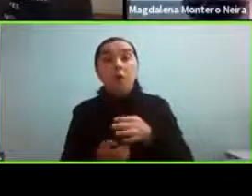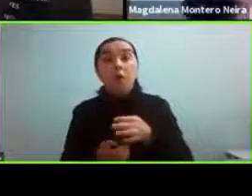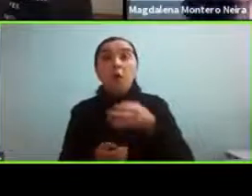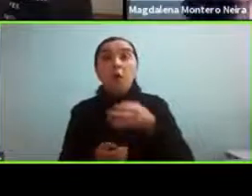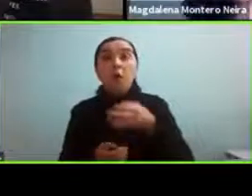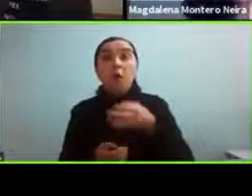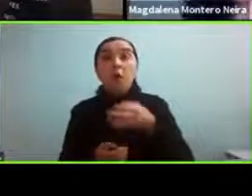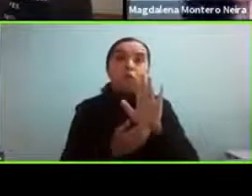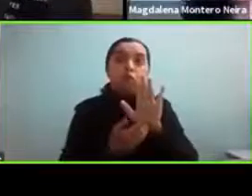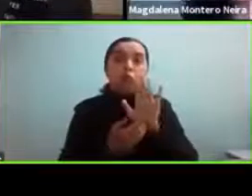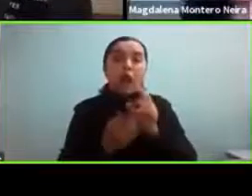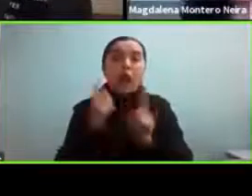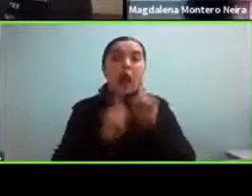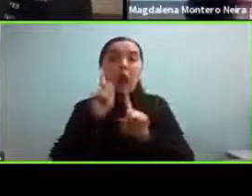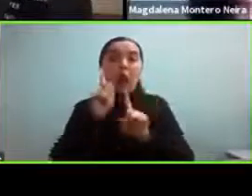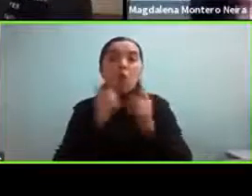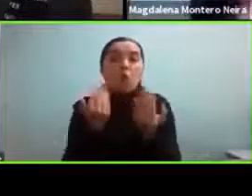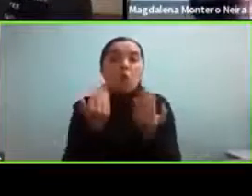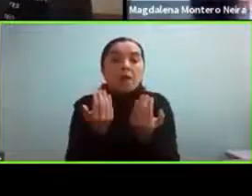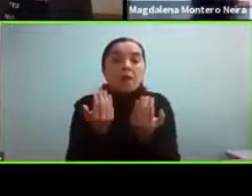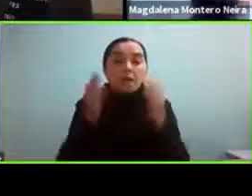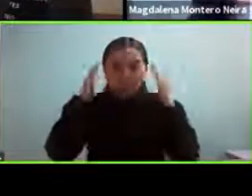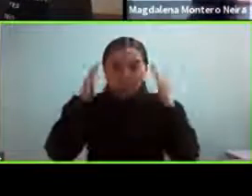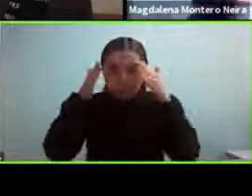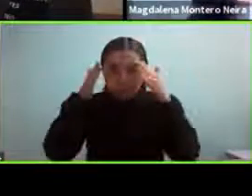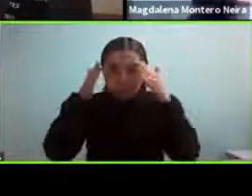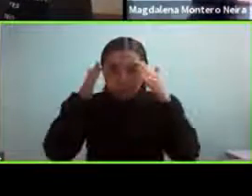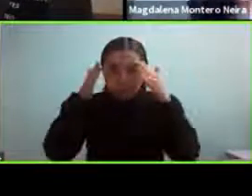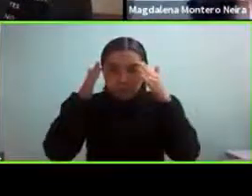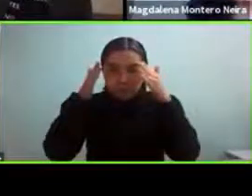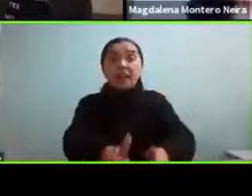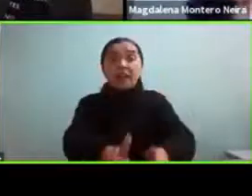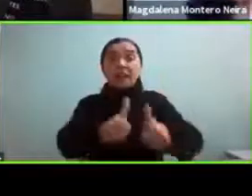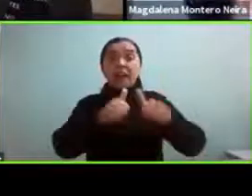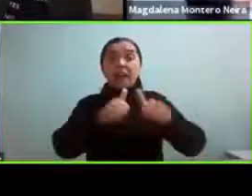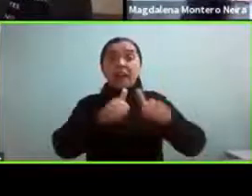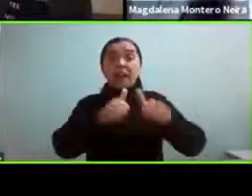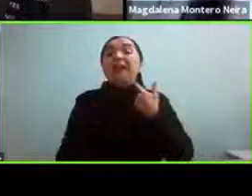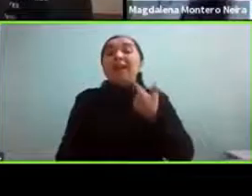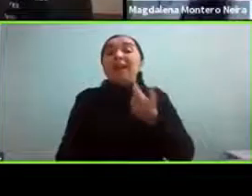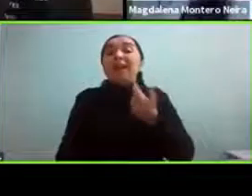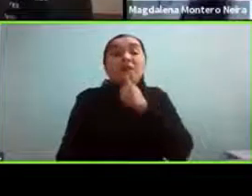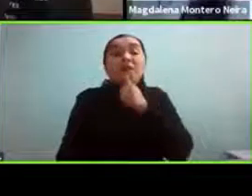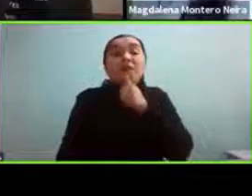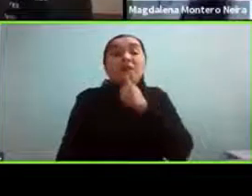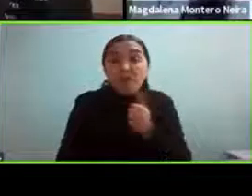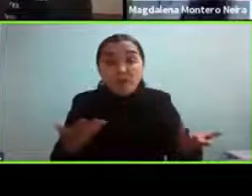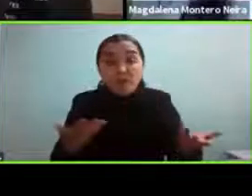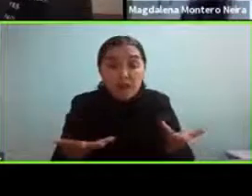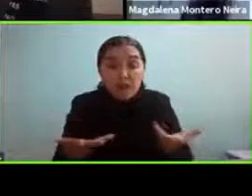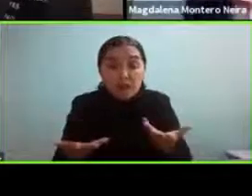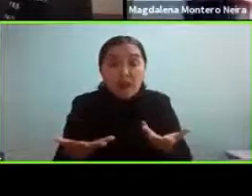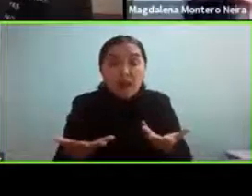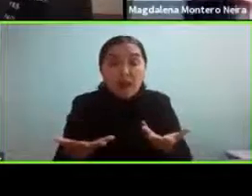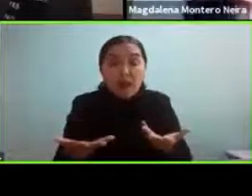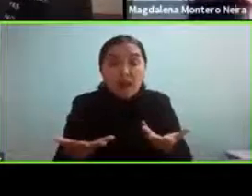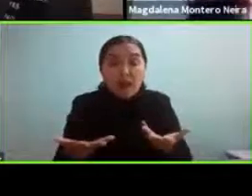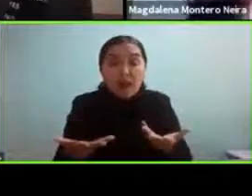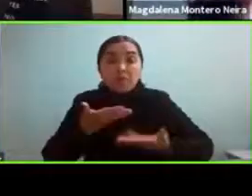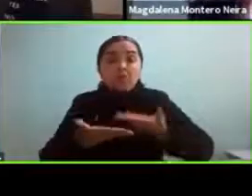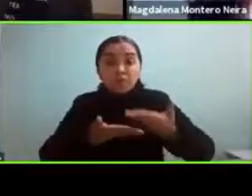necesidades focalizando un poco en los desafíos en las cosas que todavía faltan para la